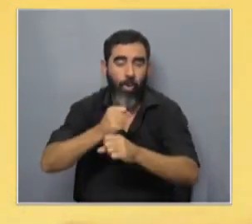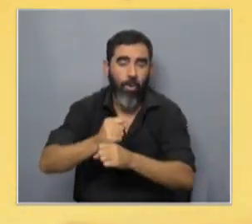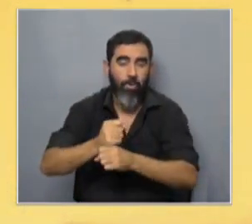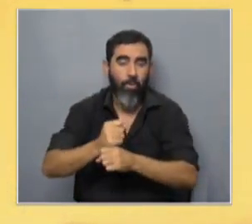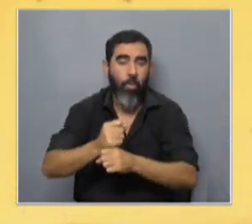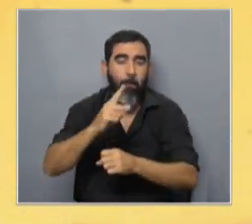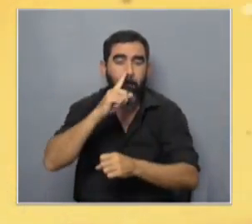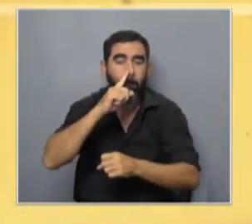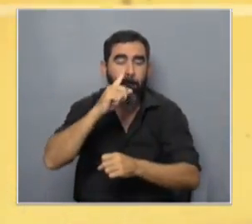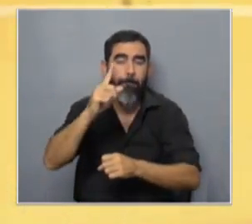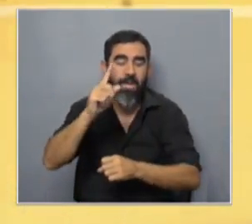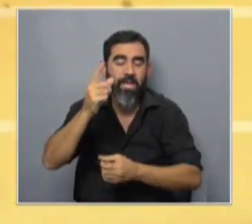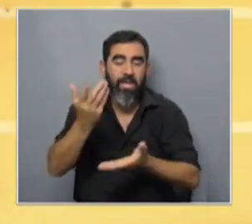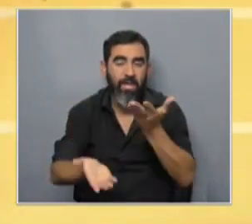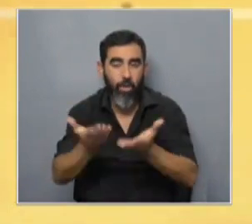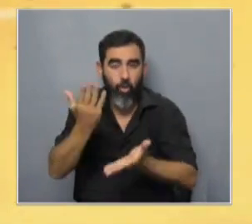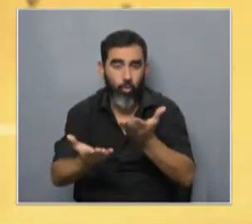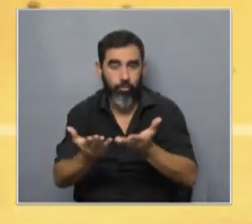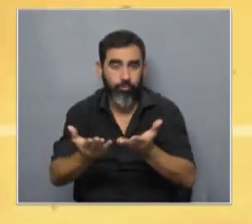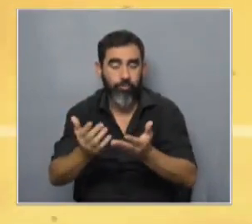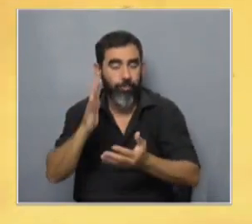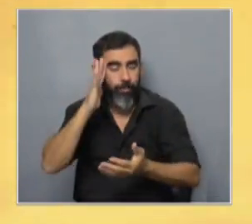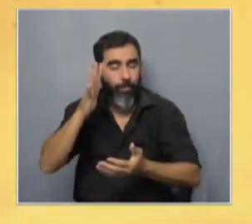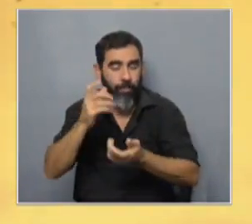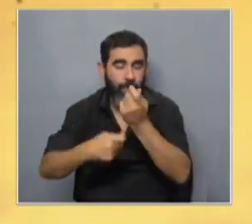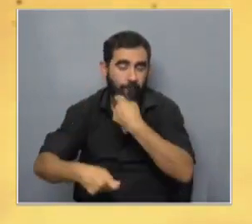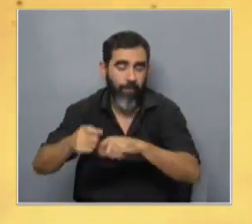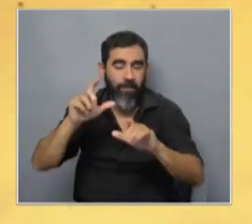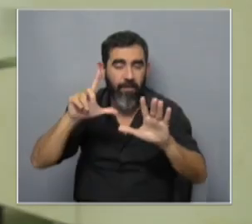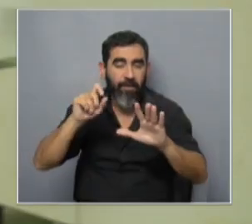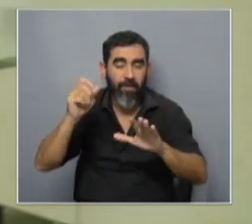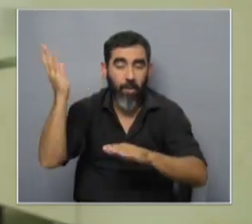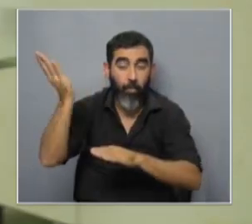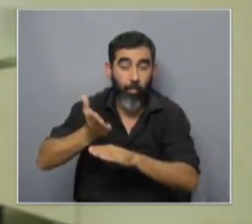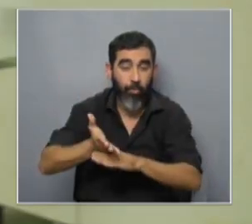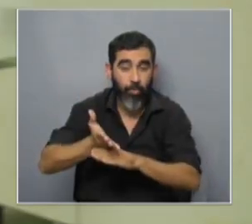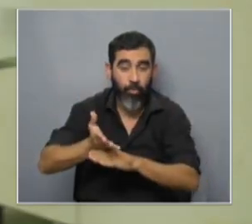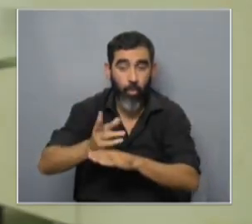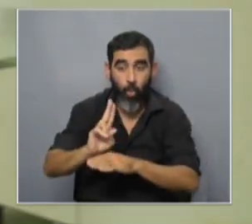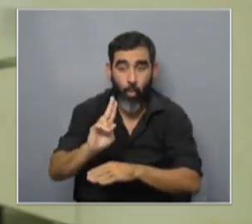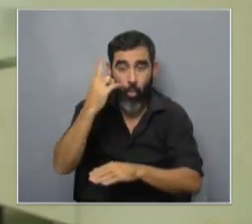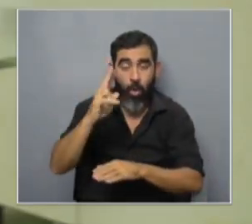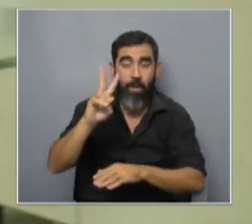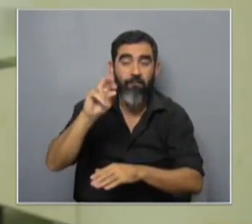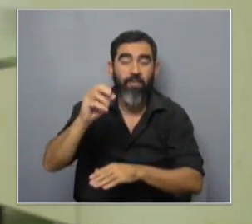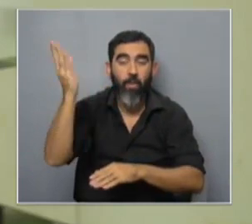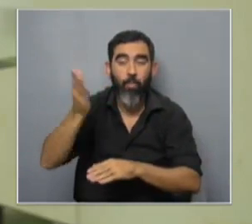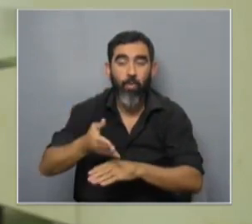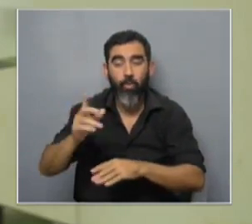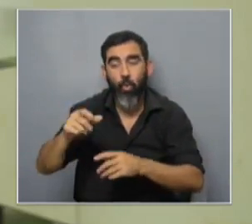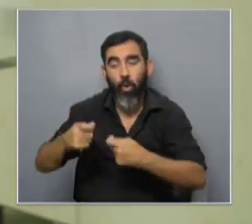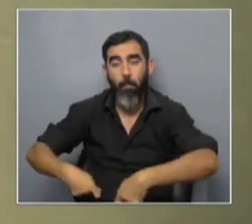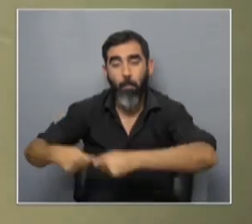o menos una tonelada eso se comercializa para que tengan una idea un 70-80% para el mercado nacional y un 20% para